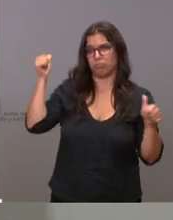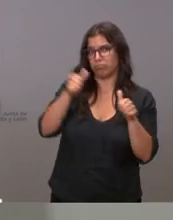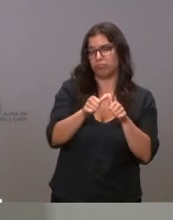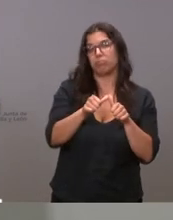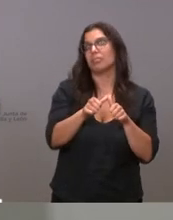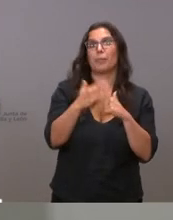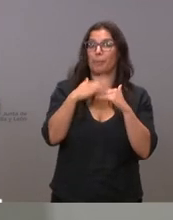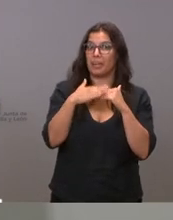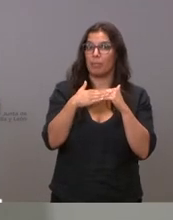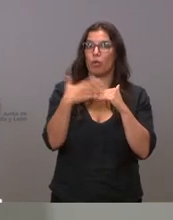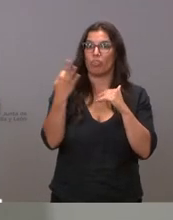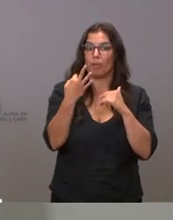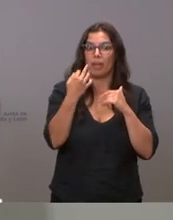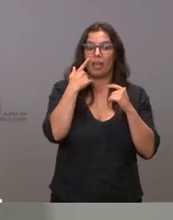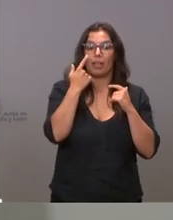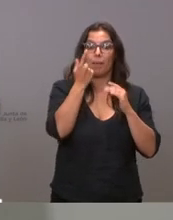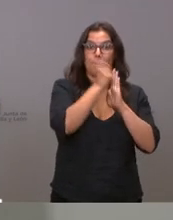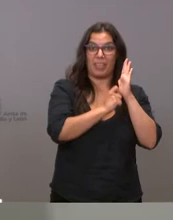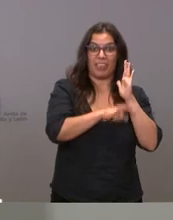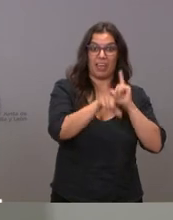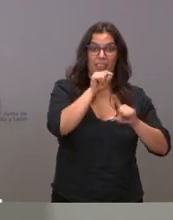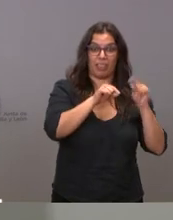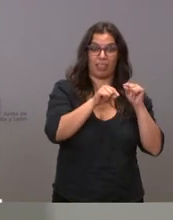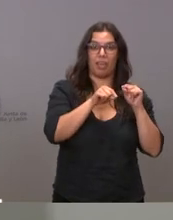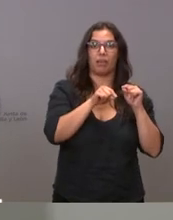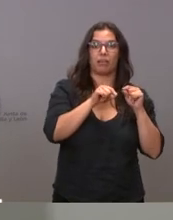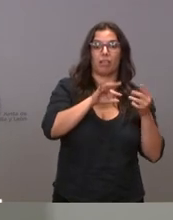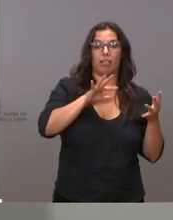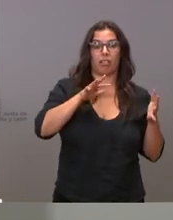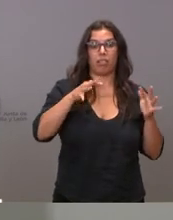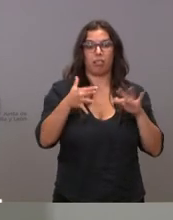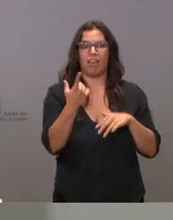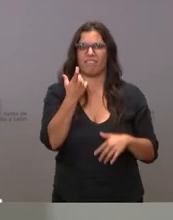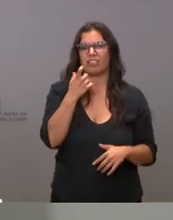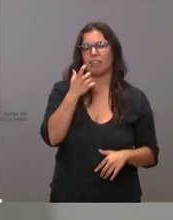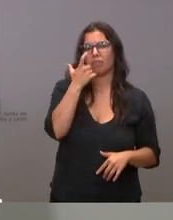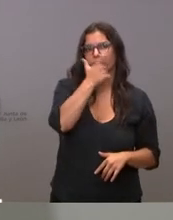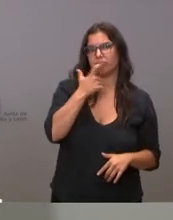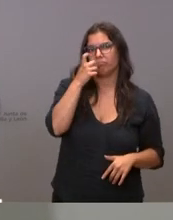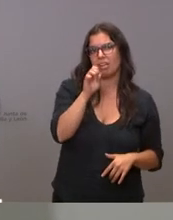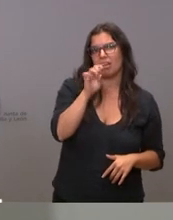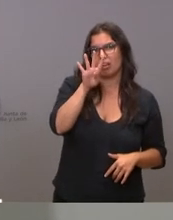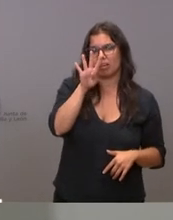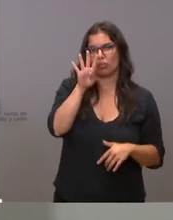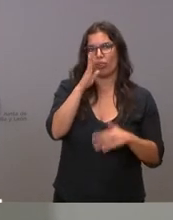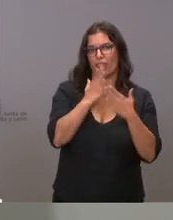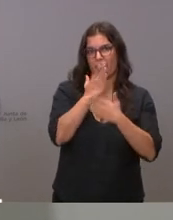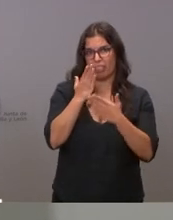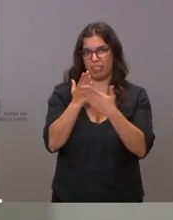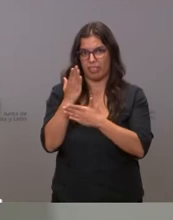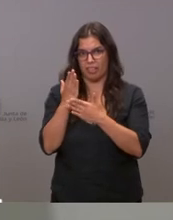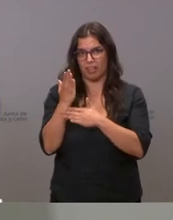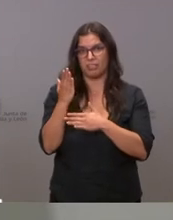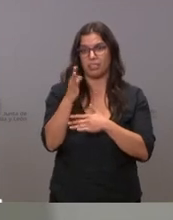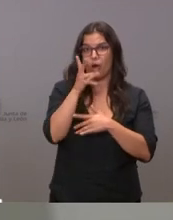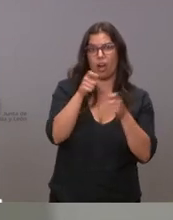14 días no se tarda en parar el crecimiento y el ritmo de crecimiento es un ritmo de crecimiento muy